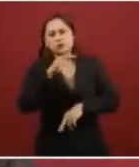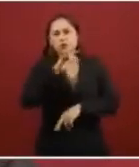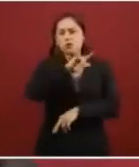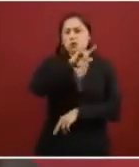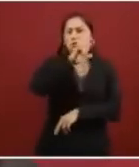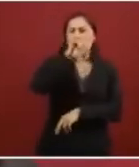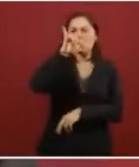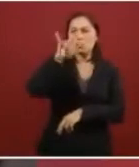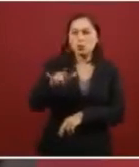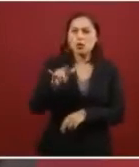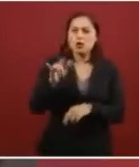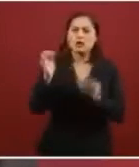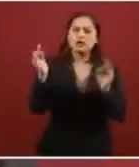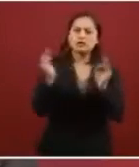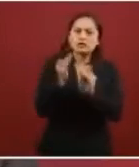origen.